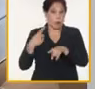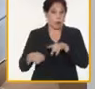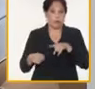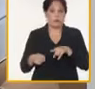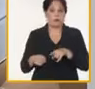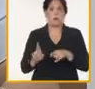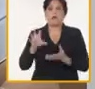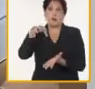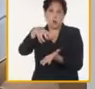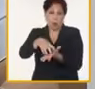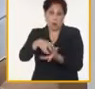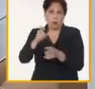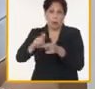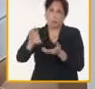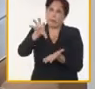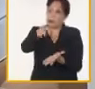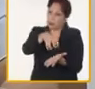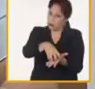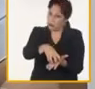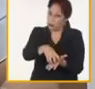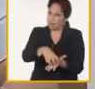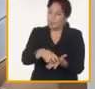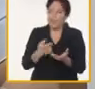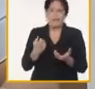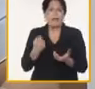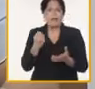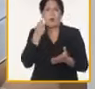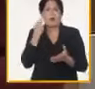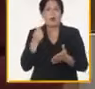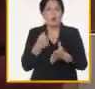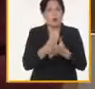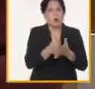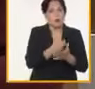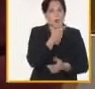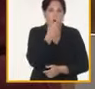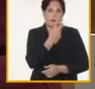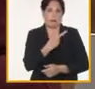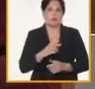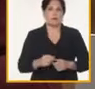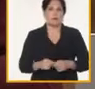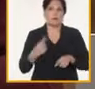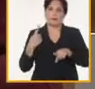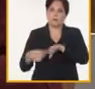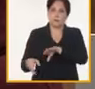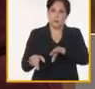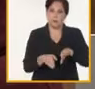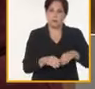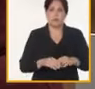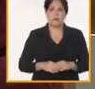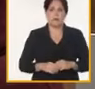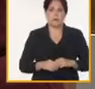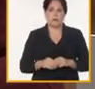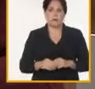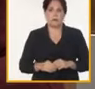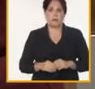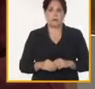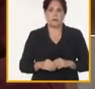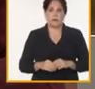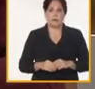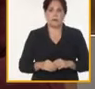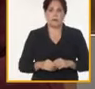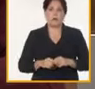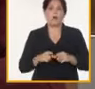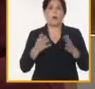las ciudades que quizás les faltaba un poco de atención lo que podemos hacer con ese movimiento a nivel de los